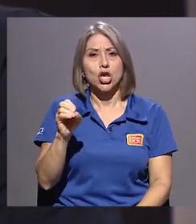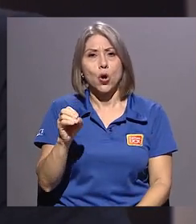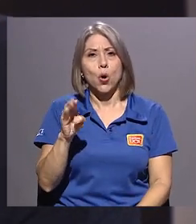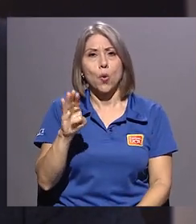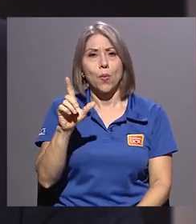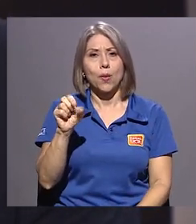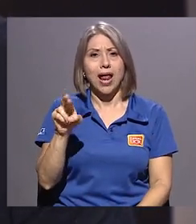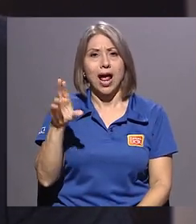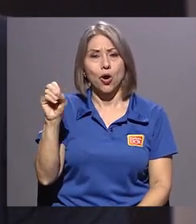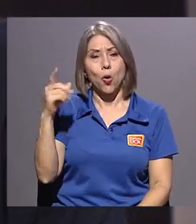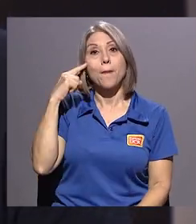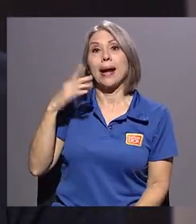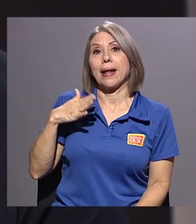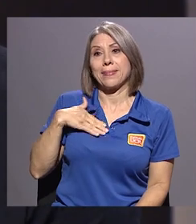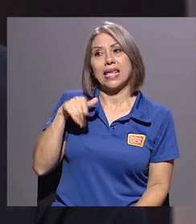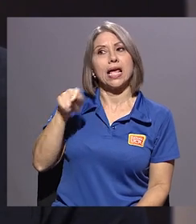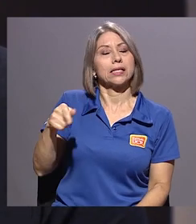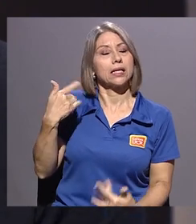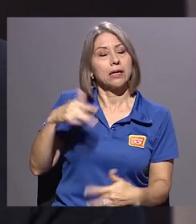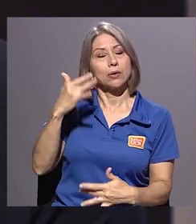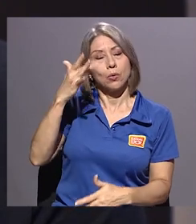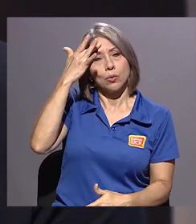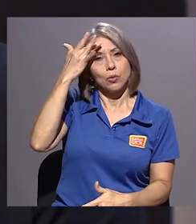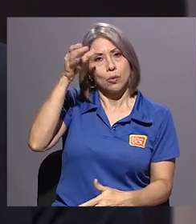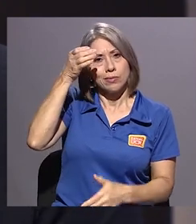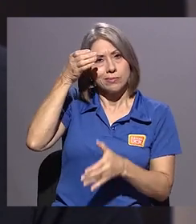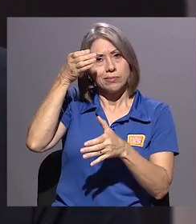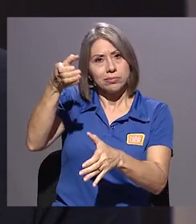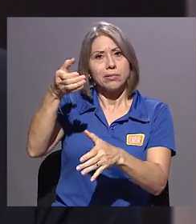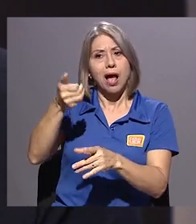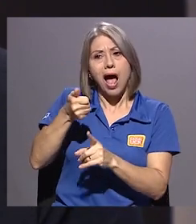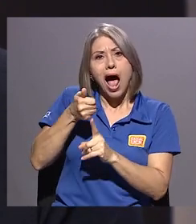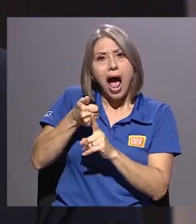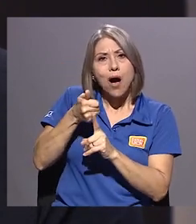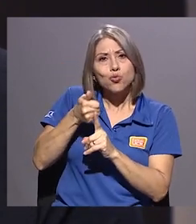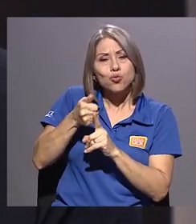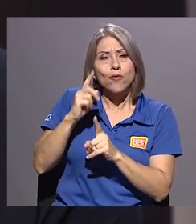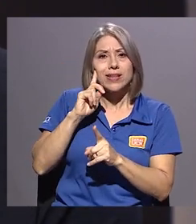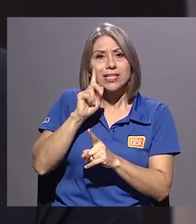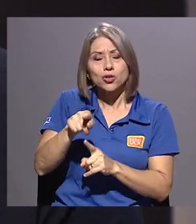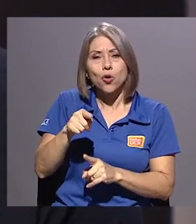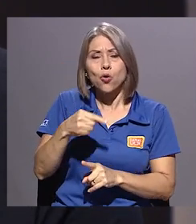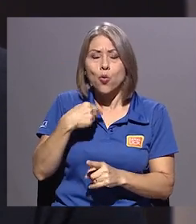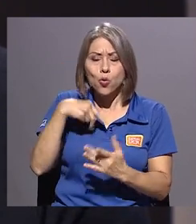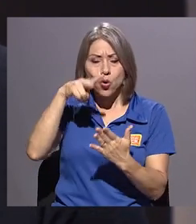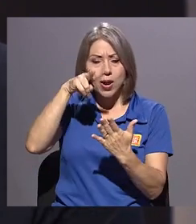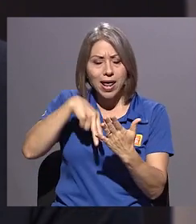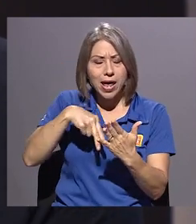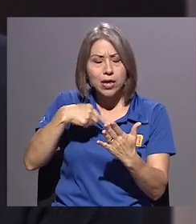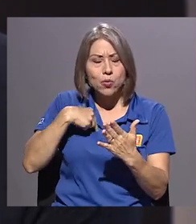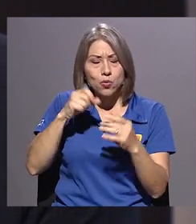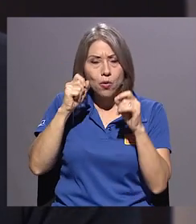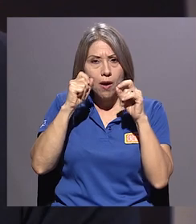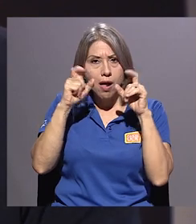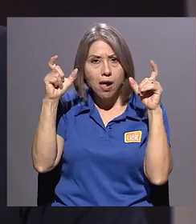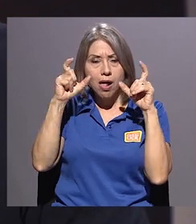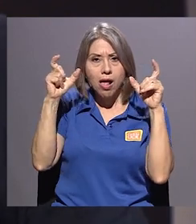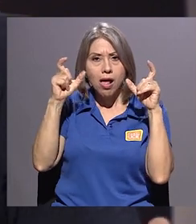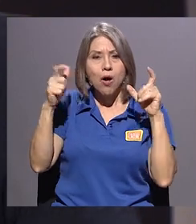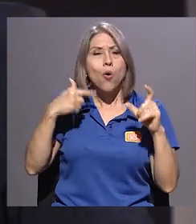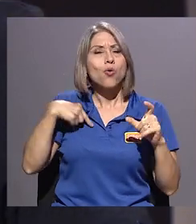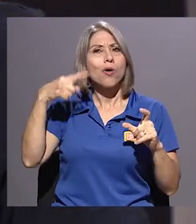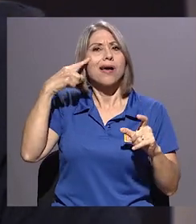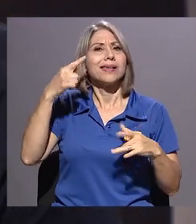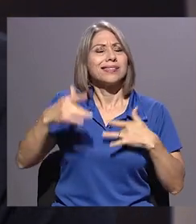más brillante en cuanto a autoficción, uno queda muy sorprendido y con la sensación de que va a